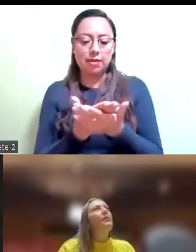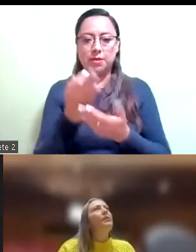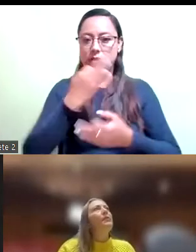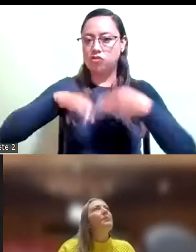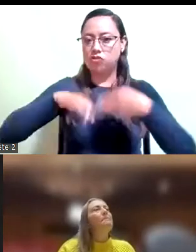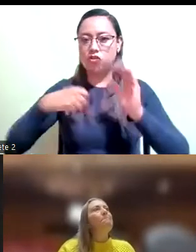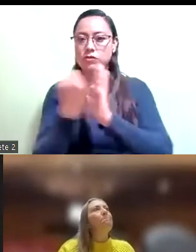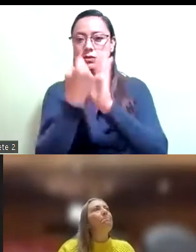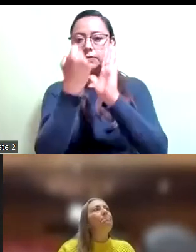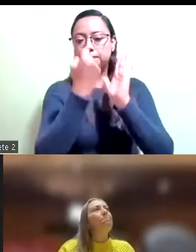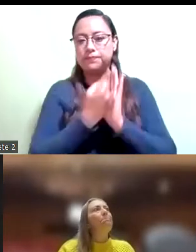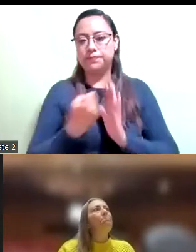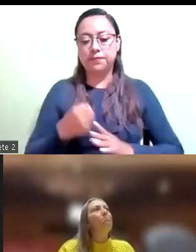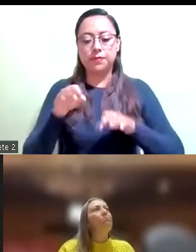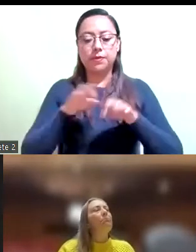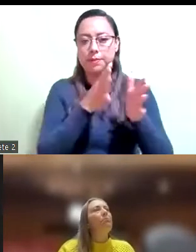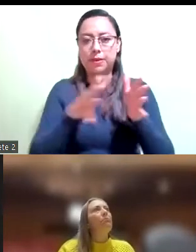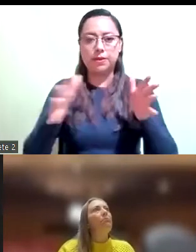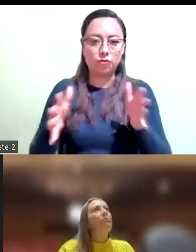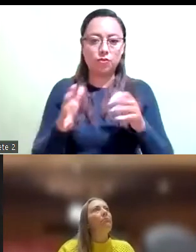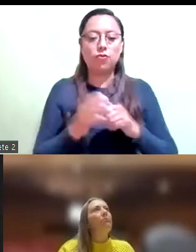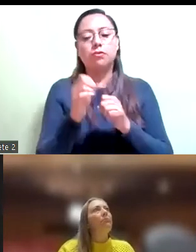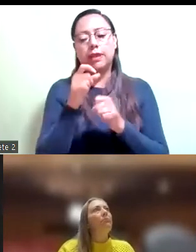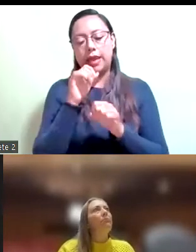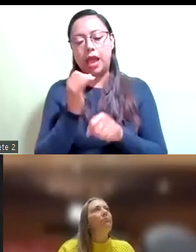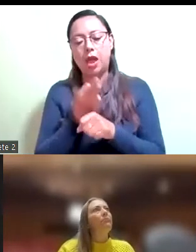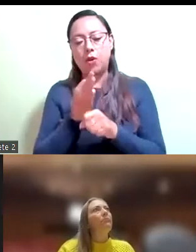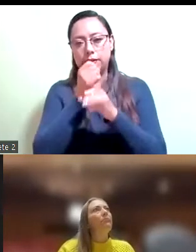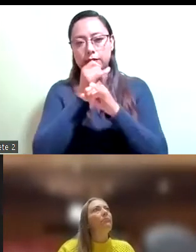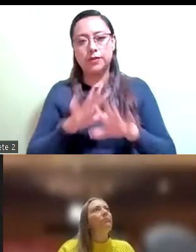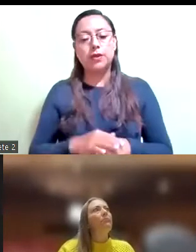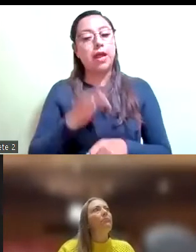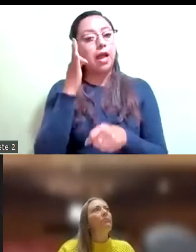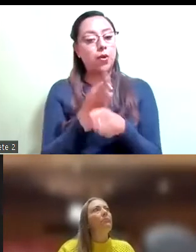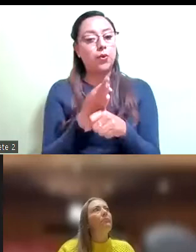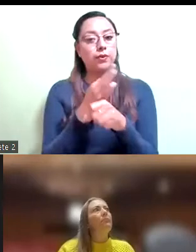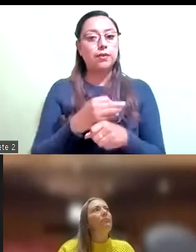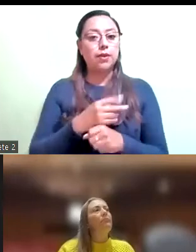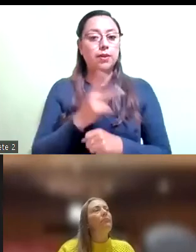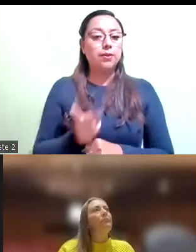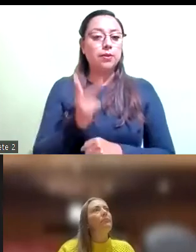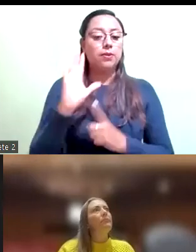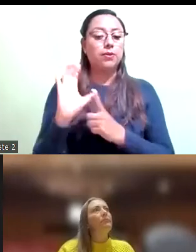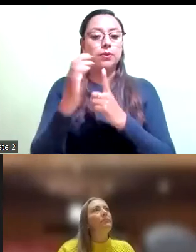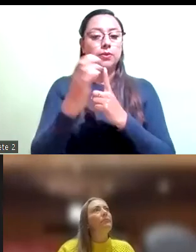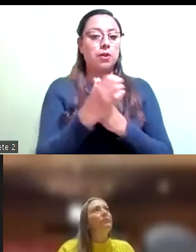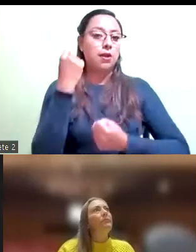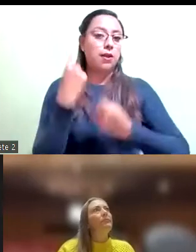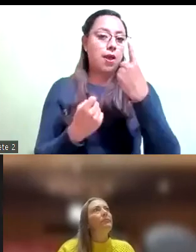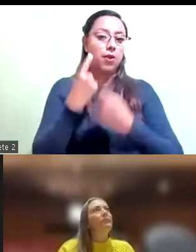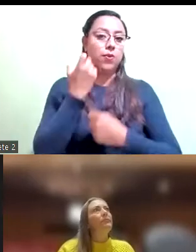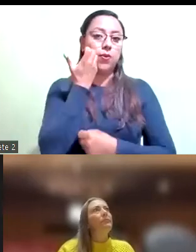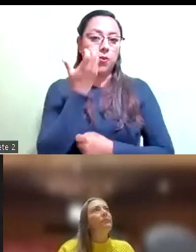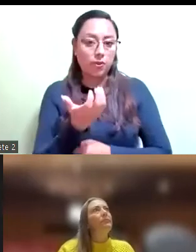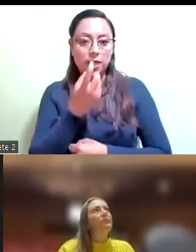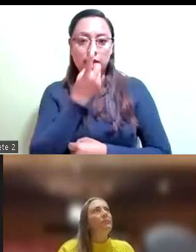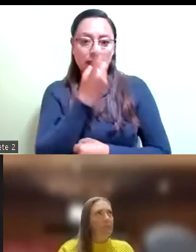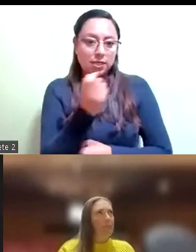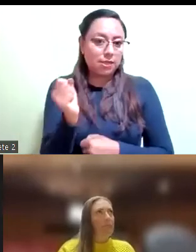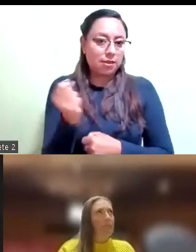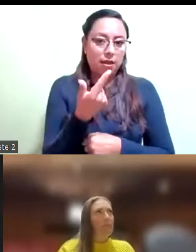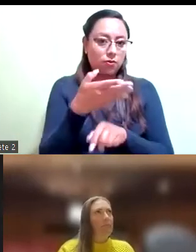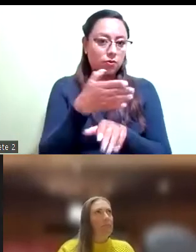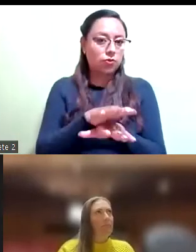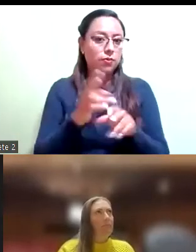así como los asuntos pendientes correspondientes al periodo que se informa. En este momento, consulto a la comisión si hay alguna persona que desea hacer el uso de la palabra.